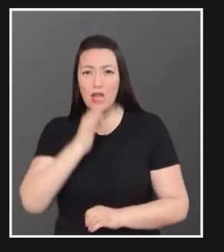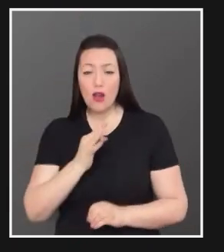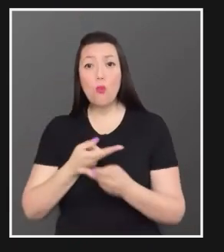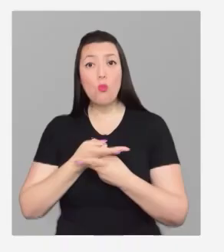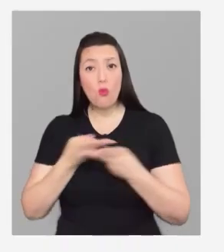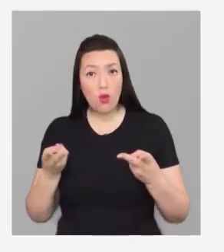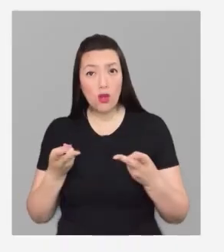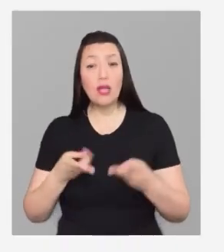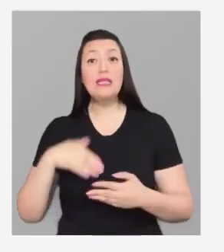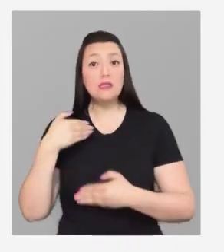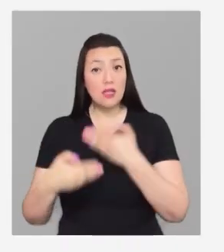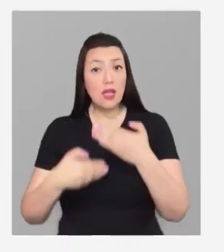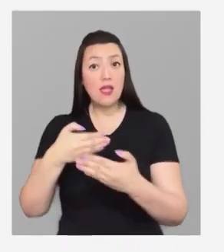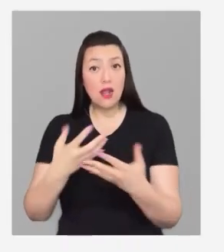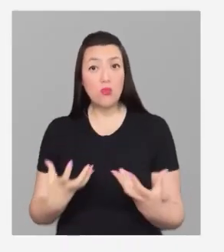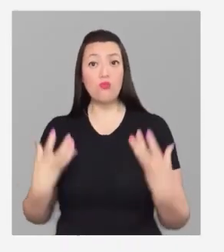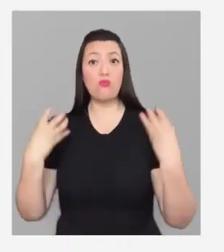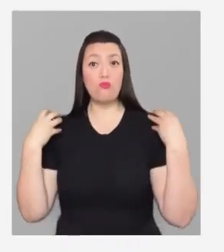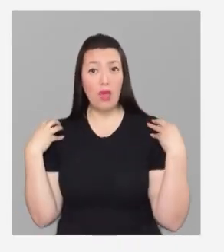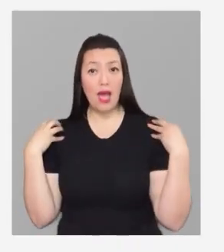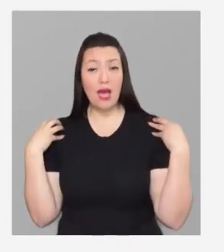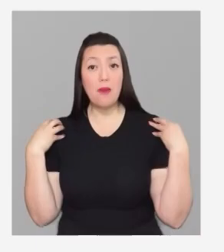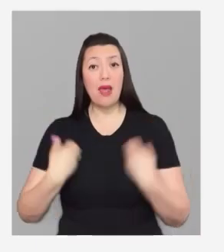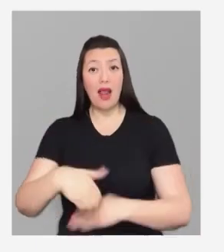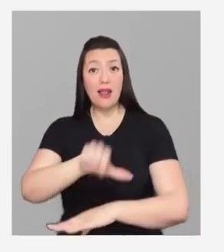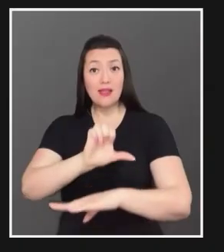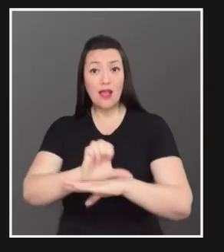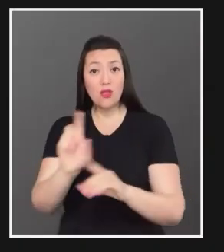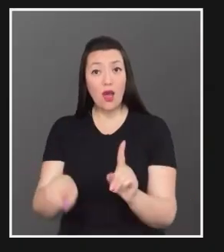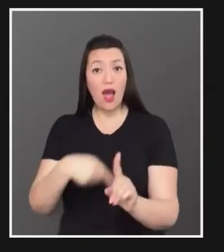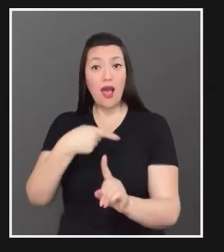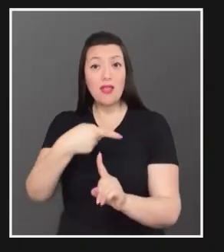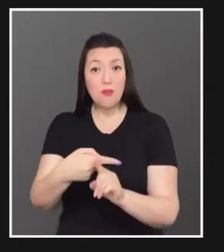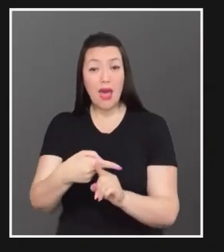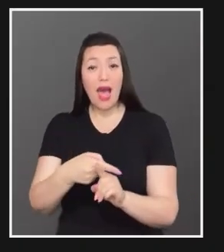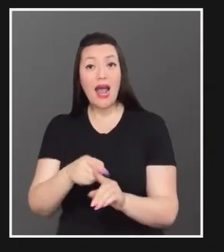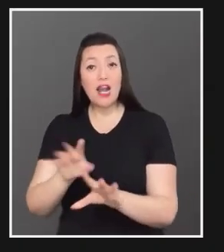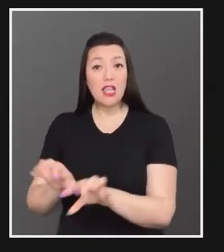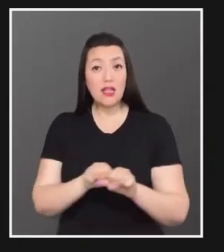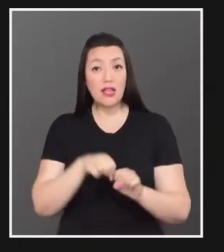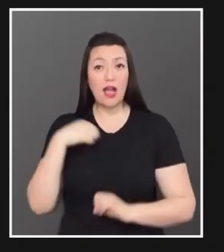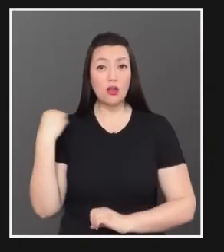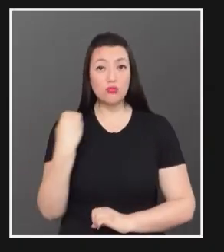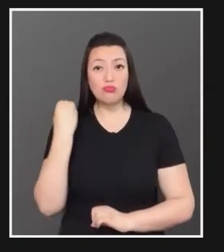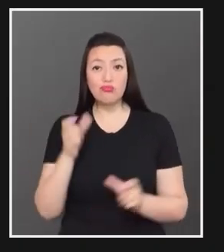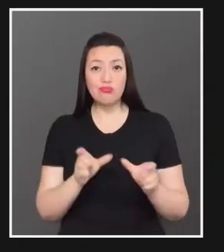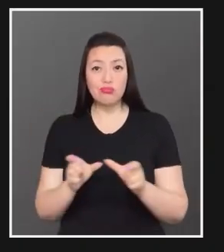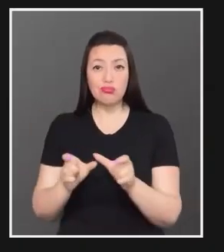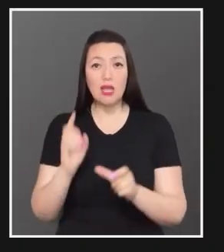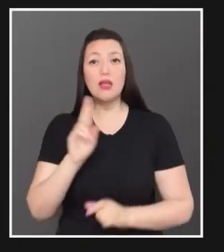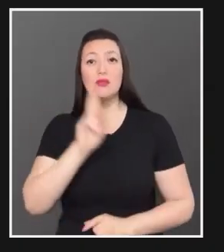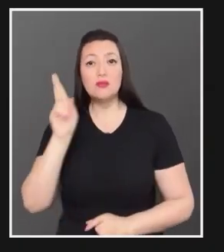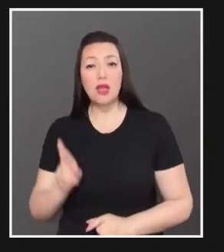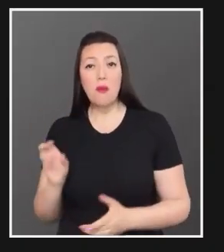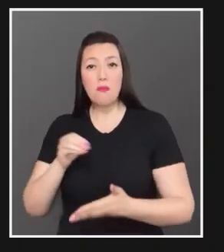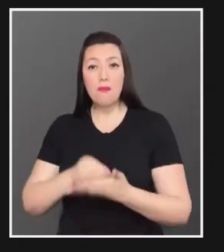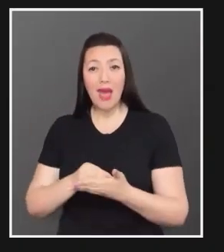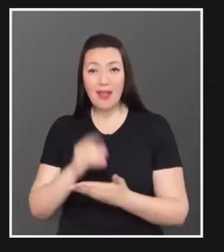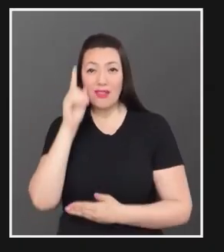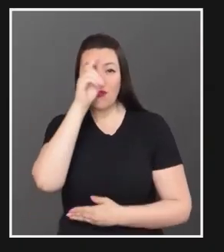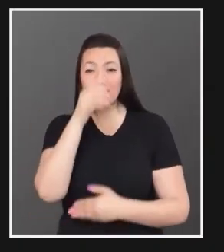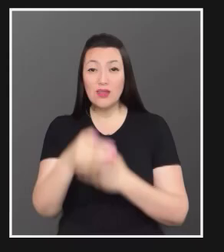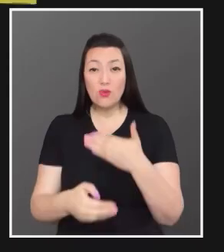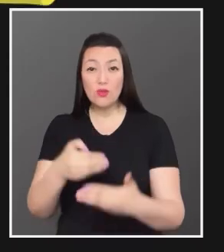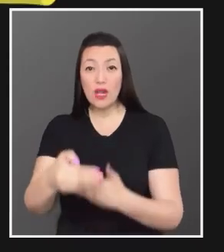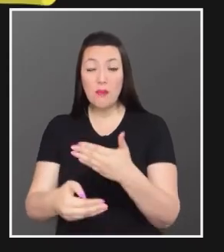escuchaste bien Podrán seguir ejerciendo cargos para el Estado Y además, le quitaron autonomía a Contraloría Para hacer más difícil